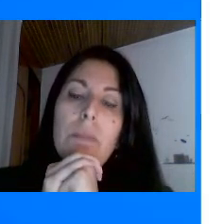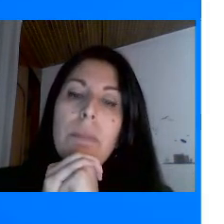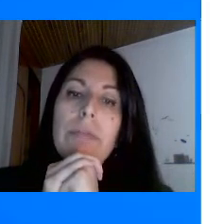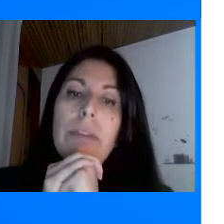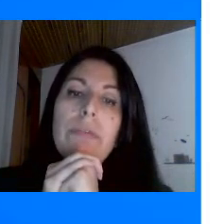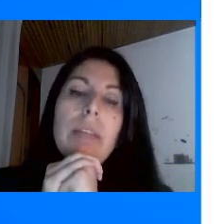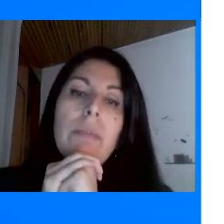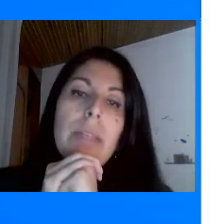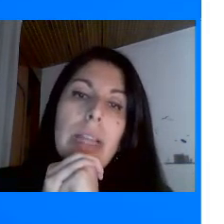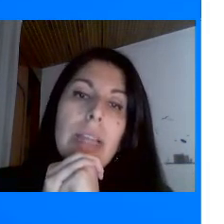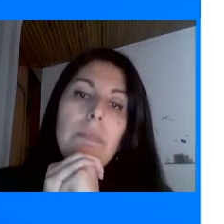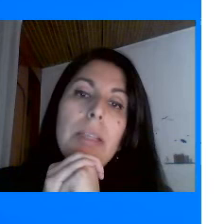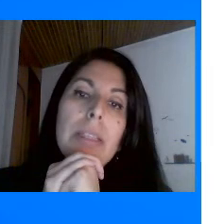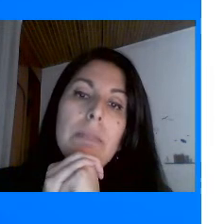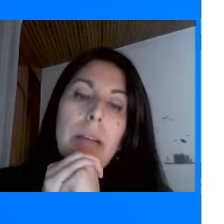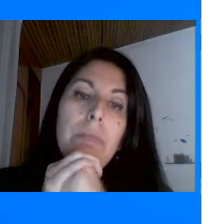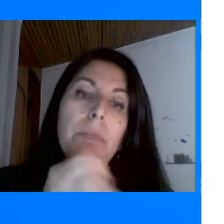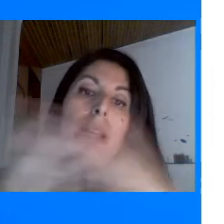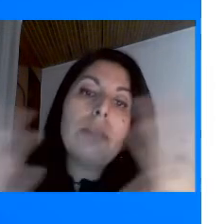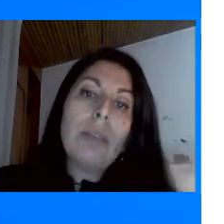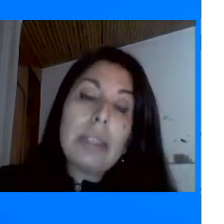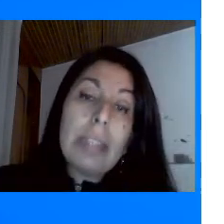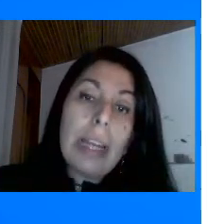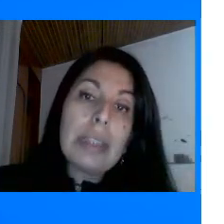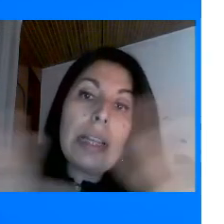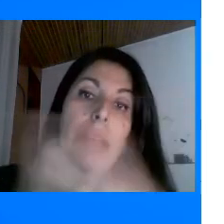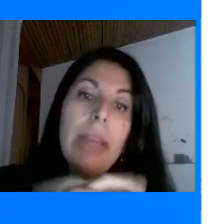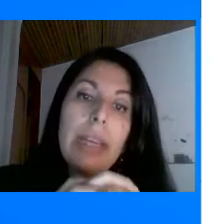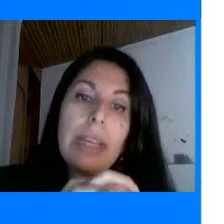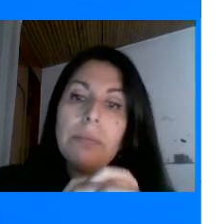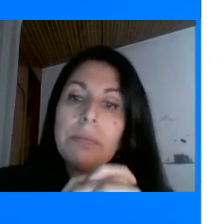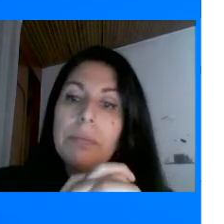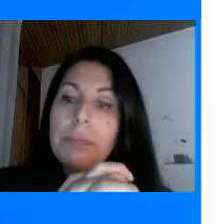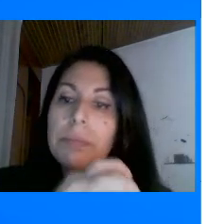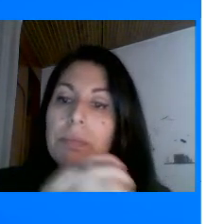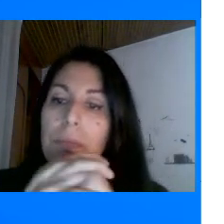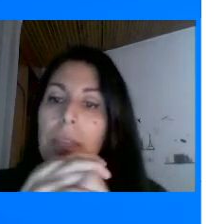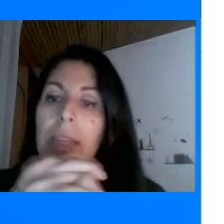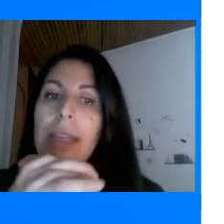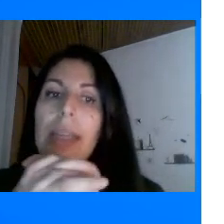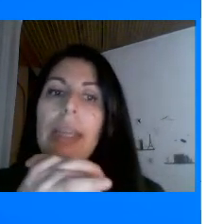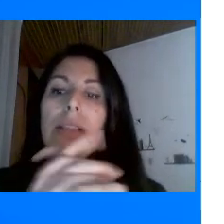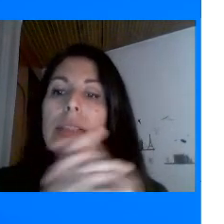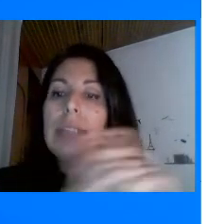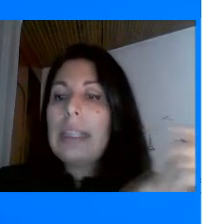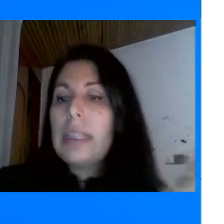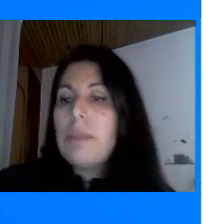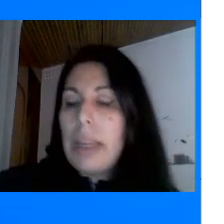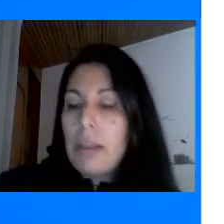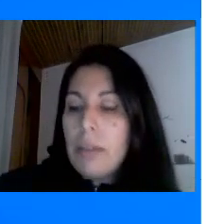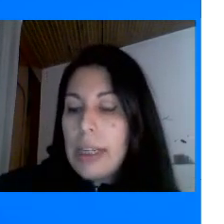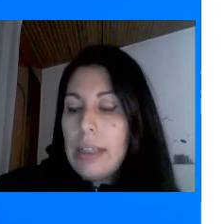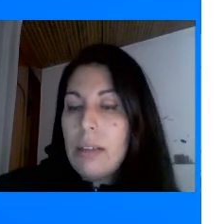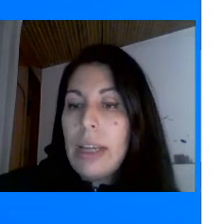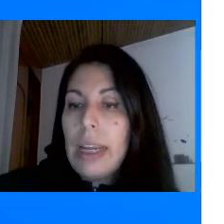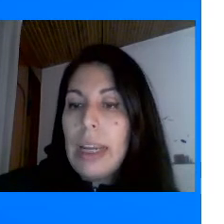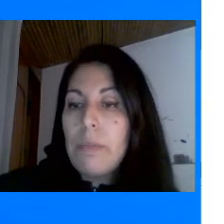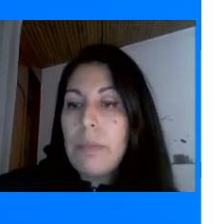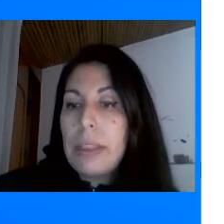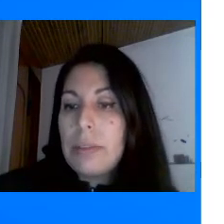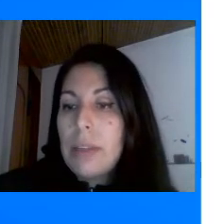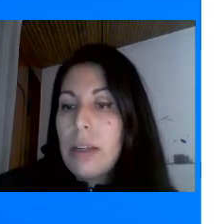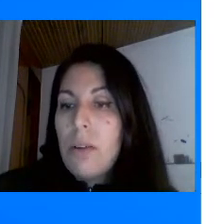periodo Pues fue fundamental Y principal Por las nuevas tierras De la América Y entonces allí También juegan